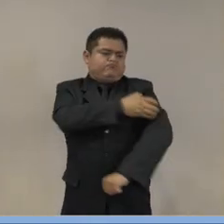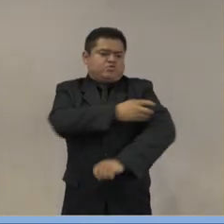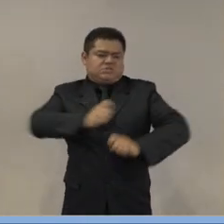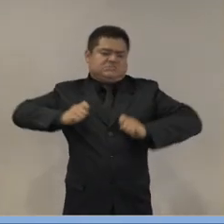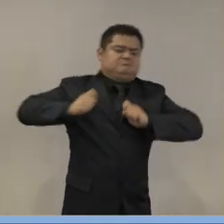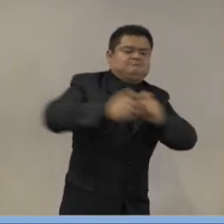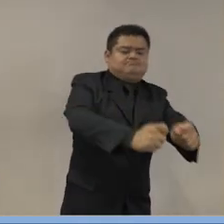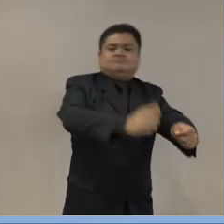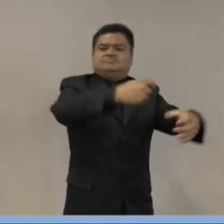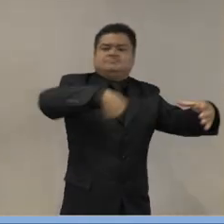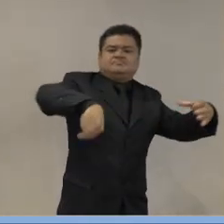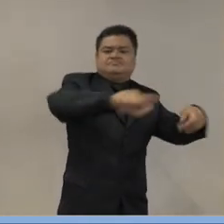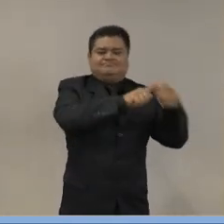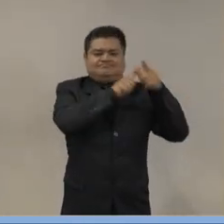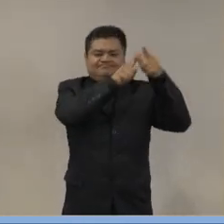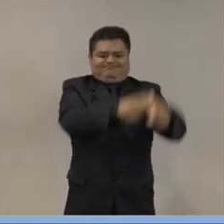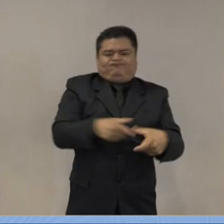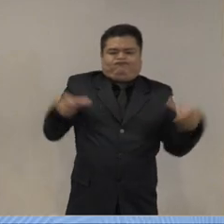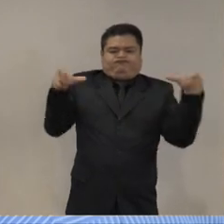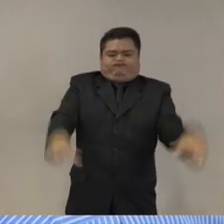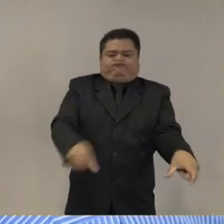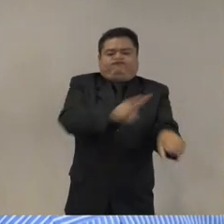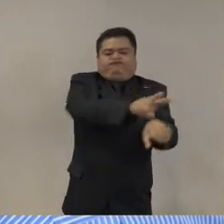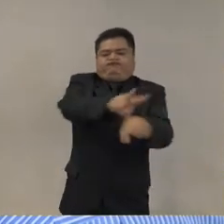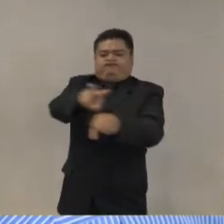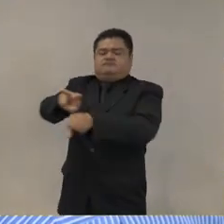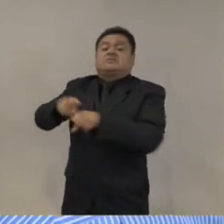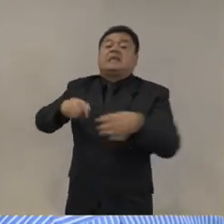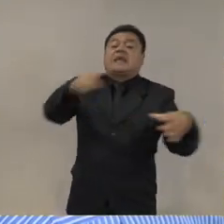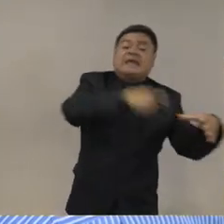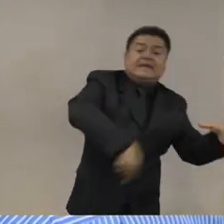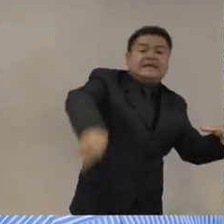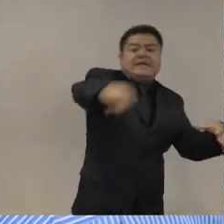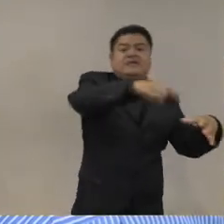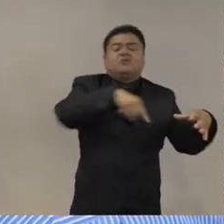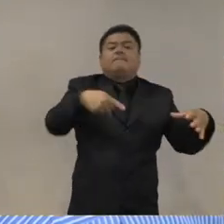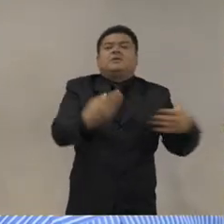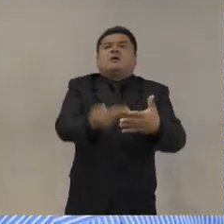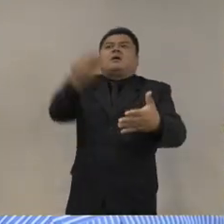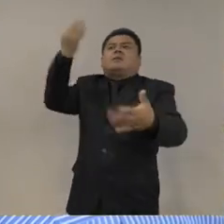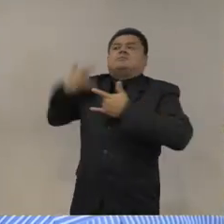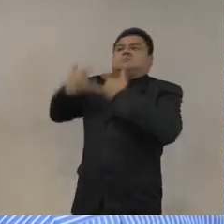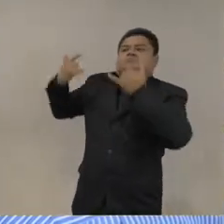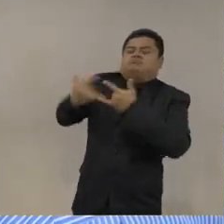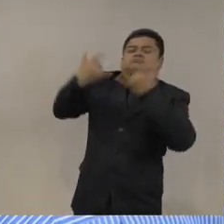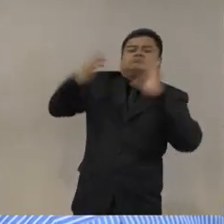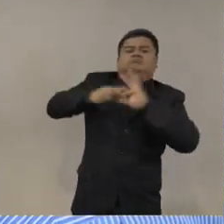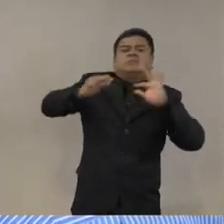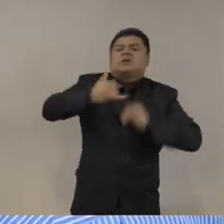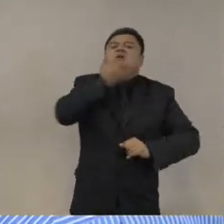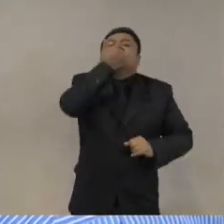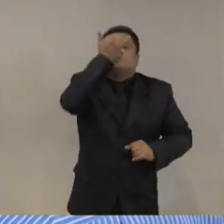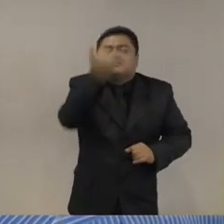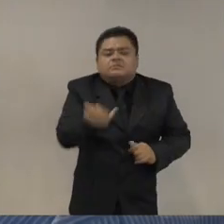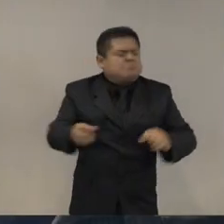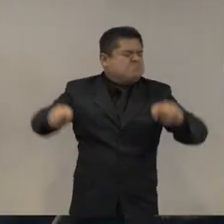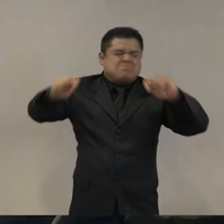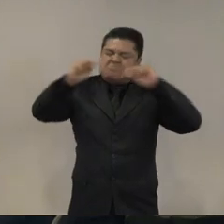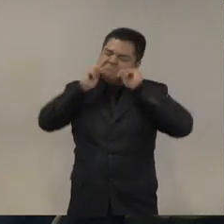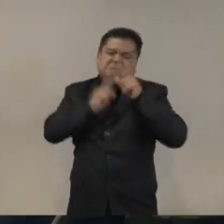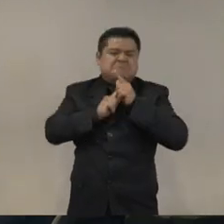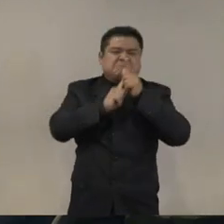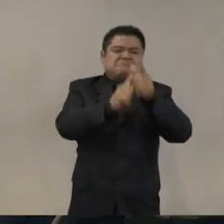pública que demostró ser un paradigma fallido. ¿De qué manera la evidencia puede ser útil en la construcción de una ruta para